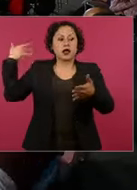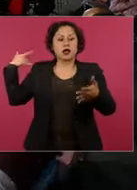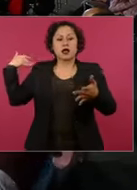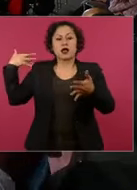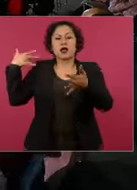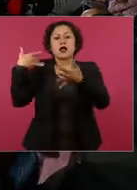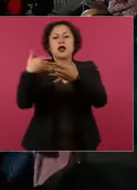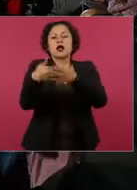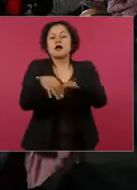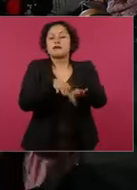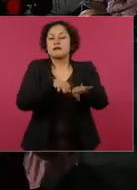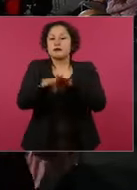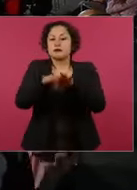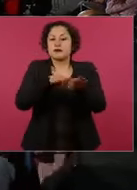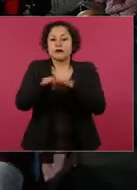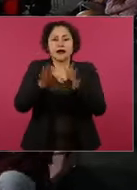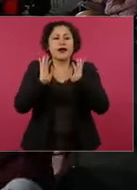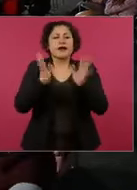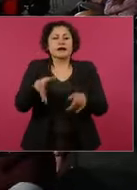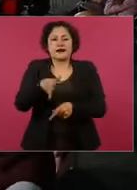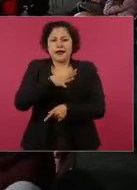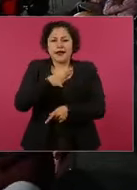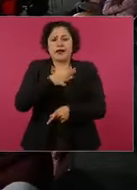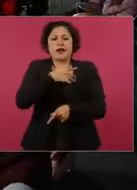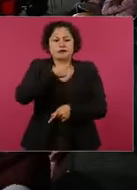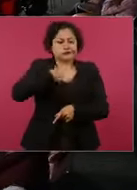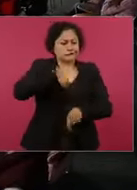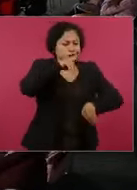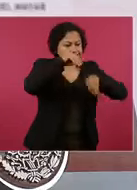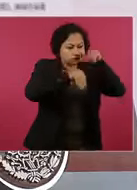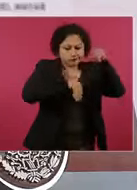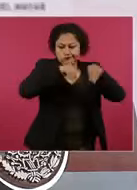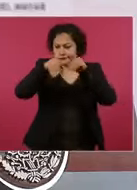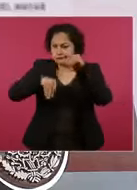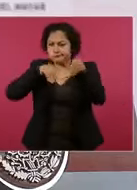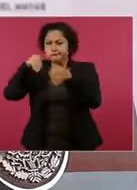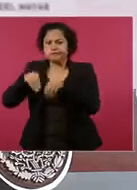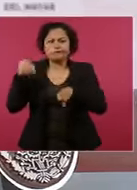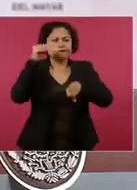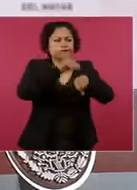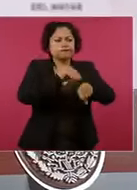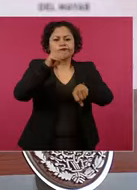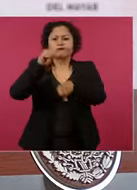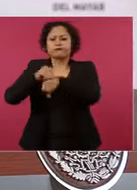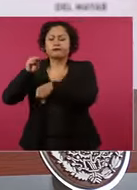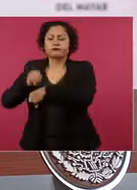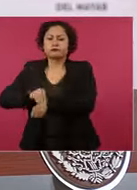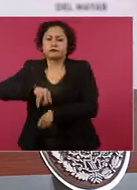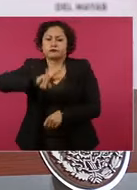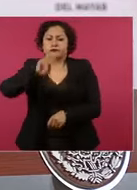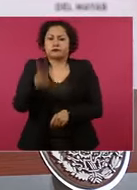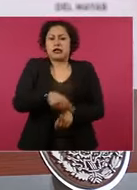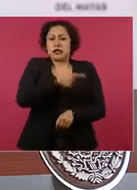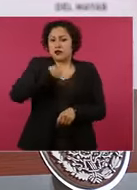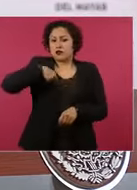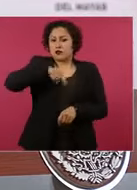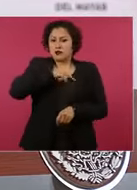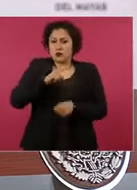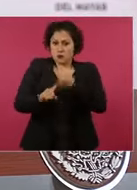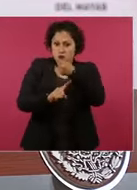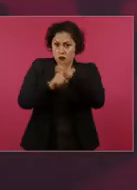afortunadamente problemas financieros, tenemos los recursos